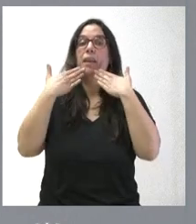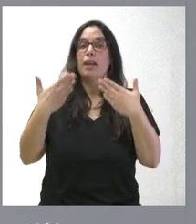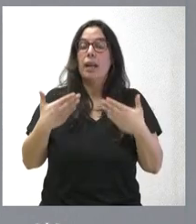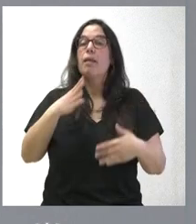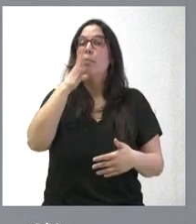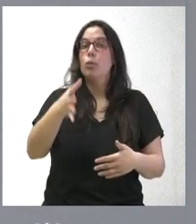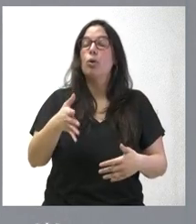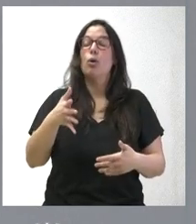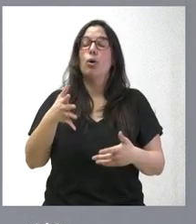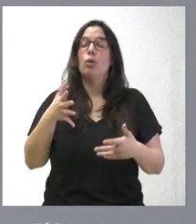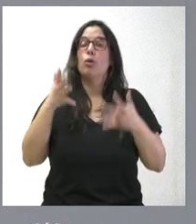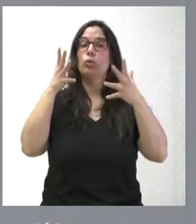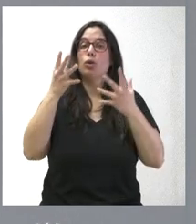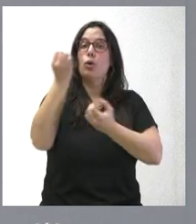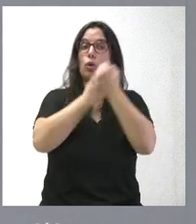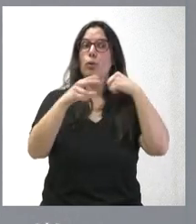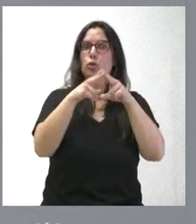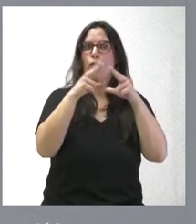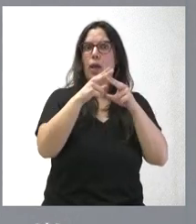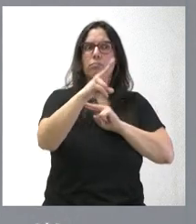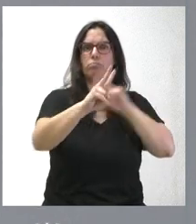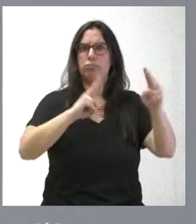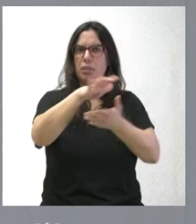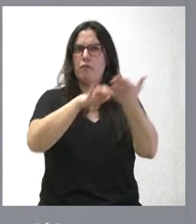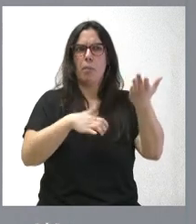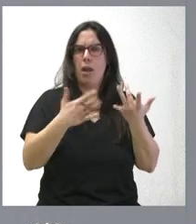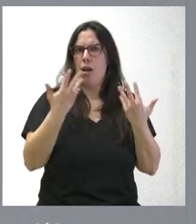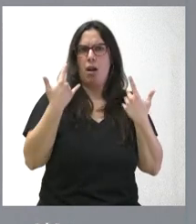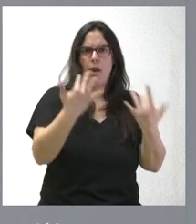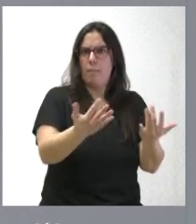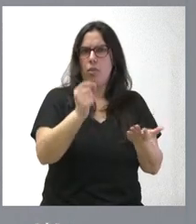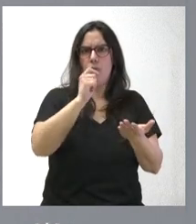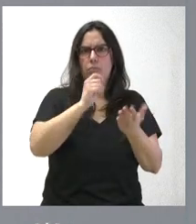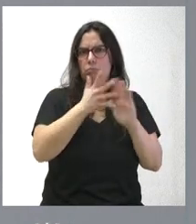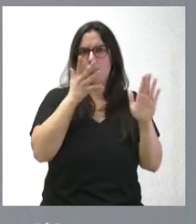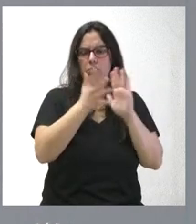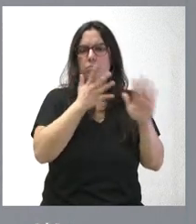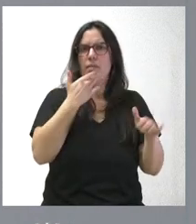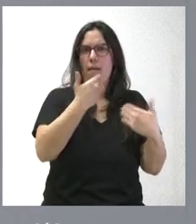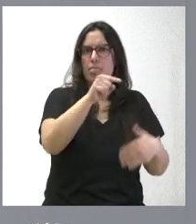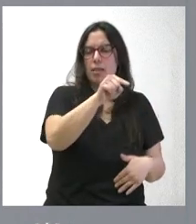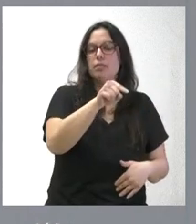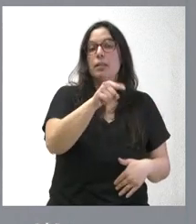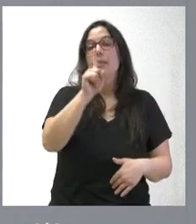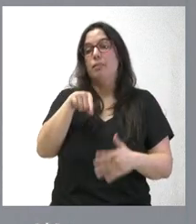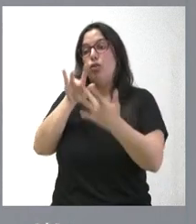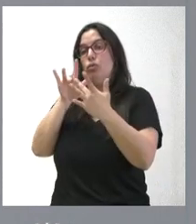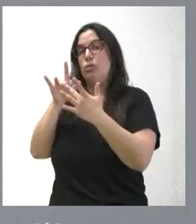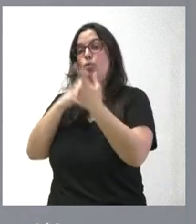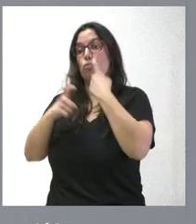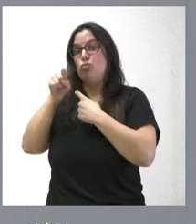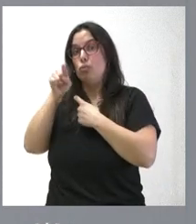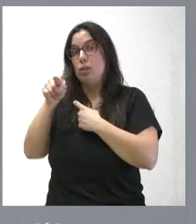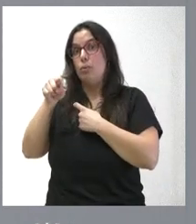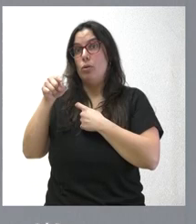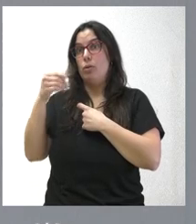que ha tenido el Consejo Económico y Social en emitir su informe y sabemos que estamos en contacto con el Consejo Consultivo, que desde este